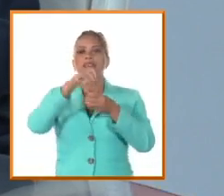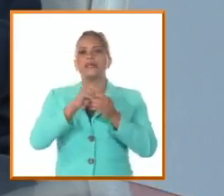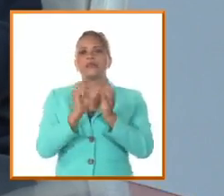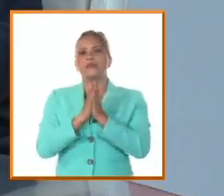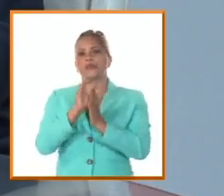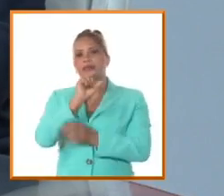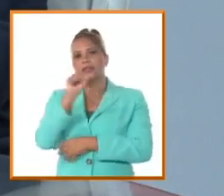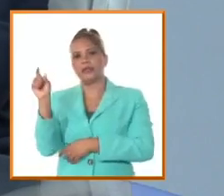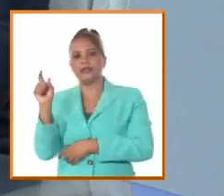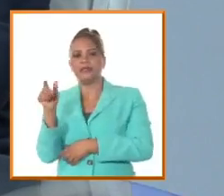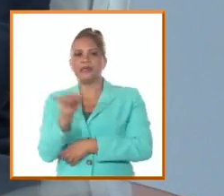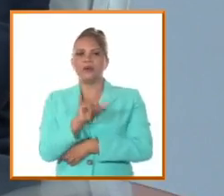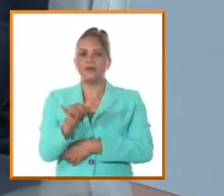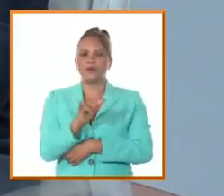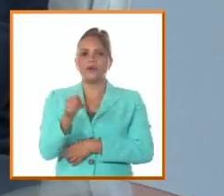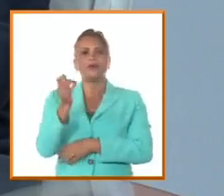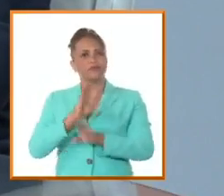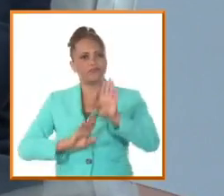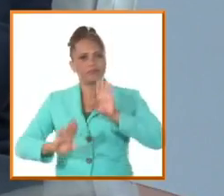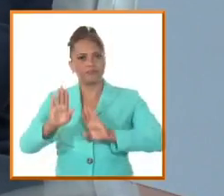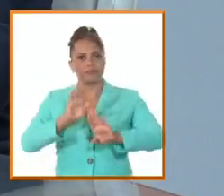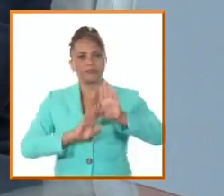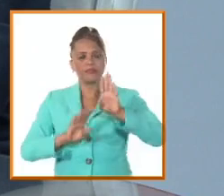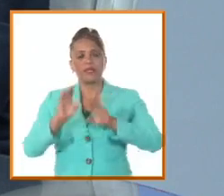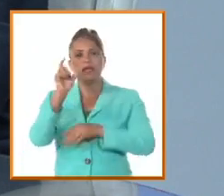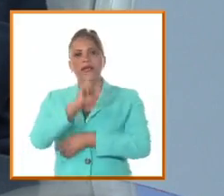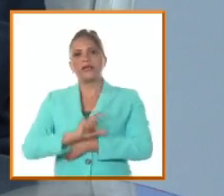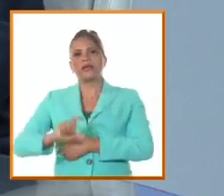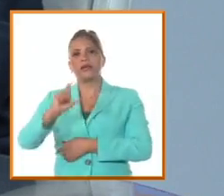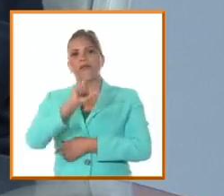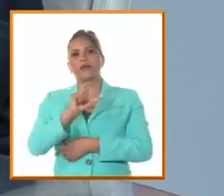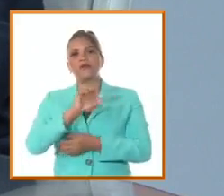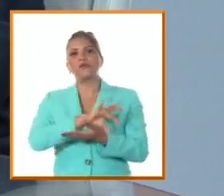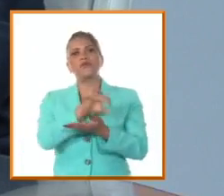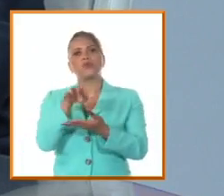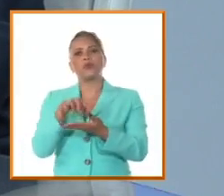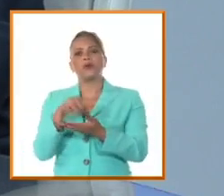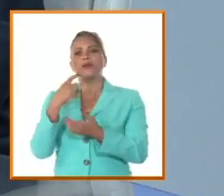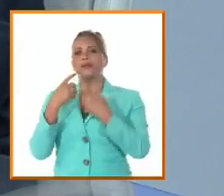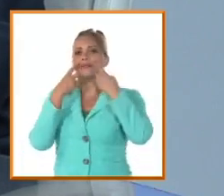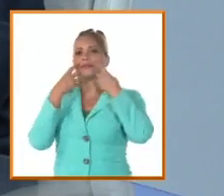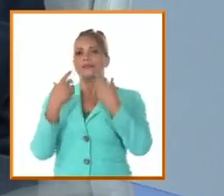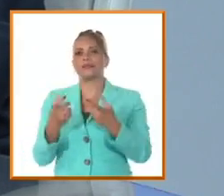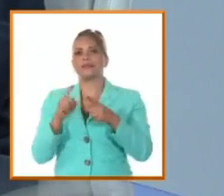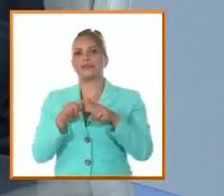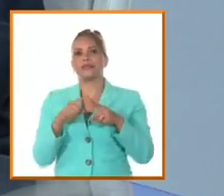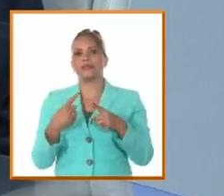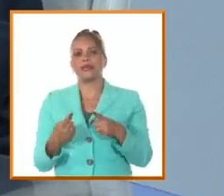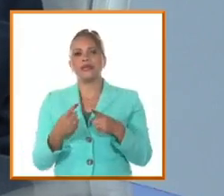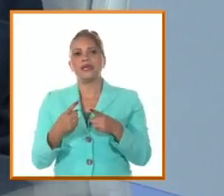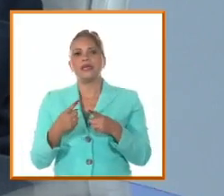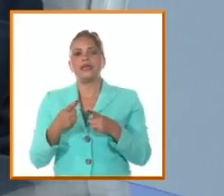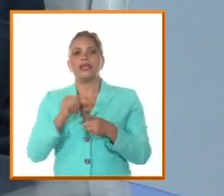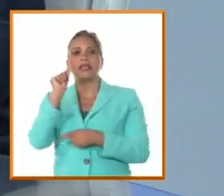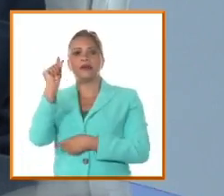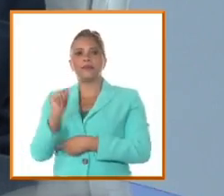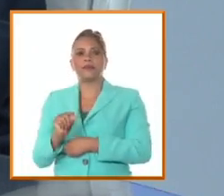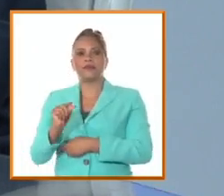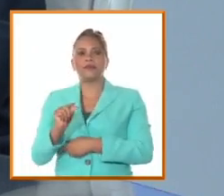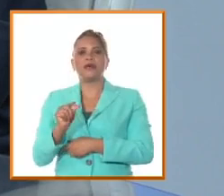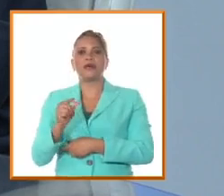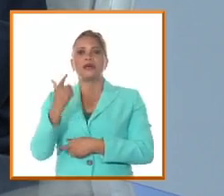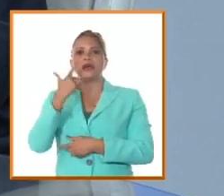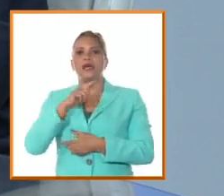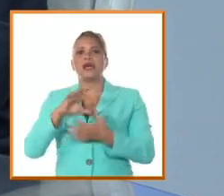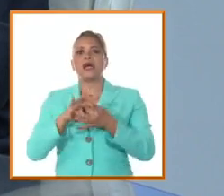a los soles y rayos de Bolívar, que va a tener en Camagüey un epicentro muy importante con la figura de Frasquito Agüero.